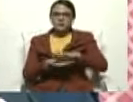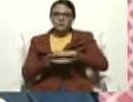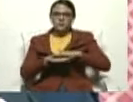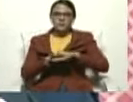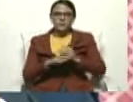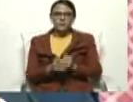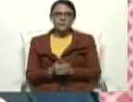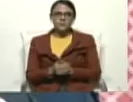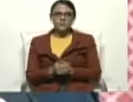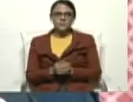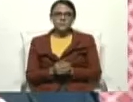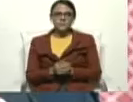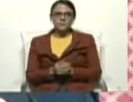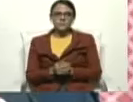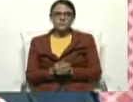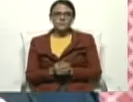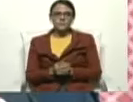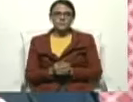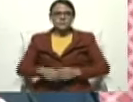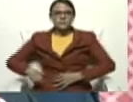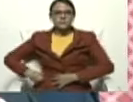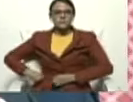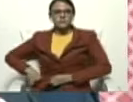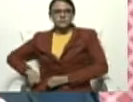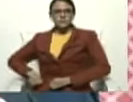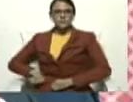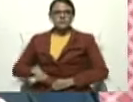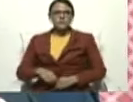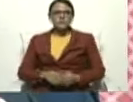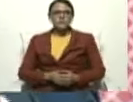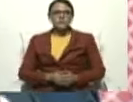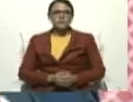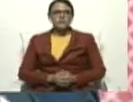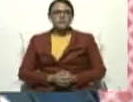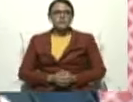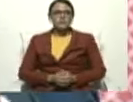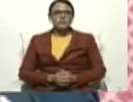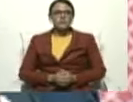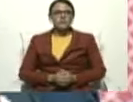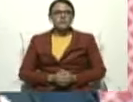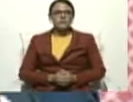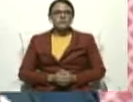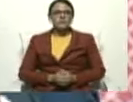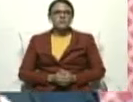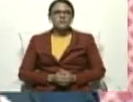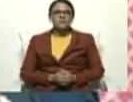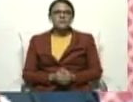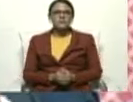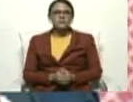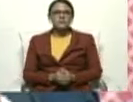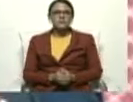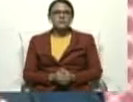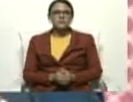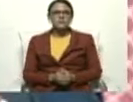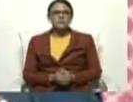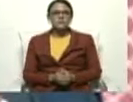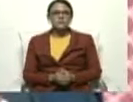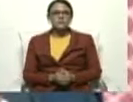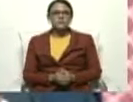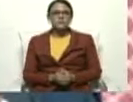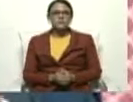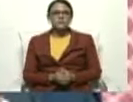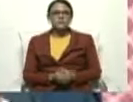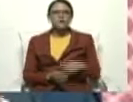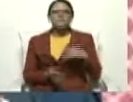años 50 para